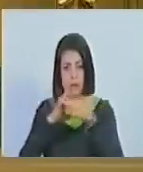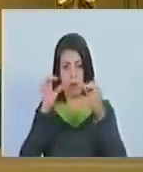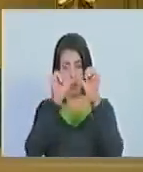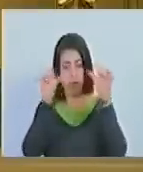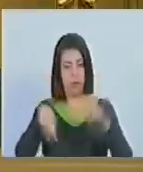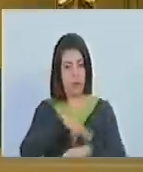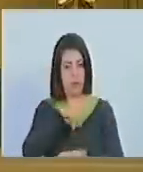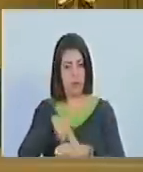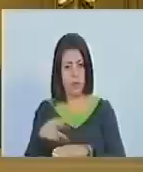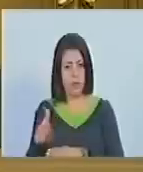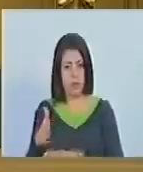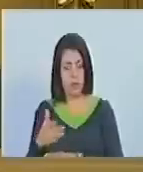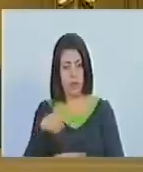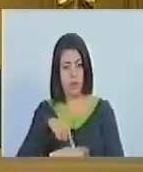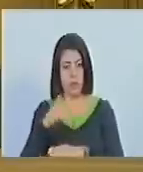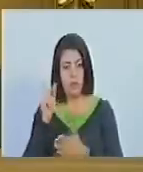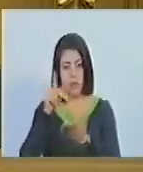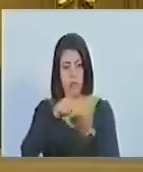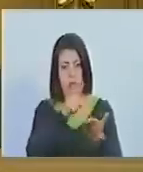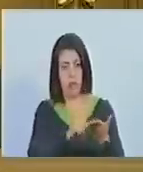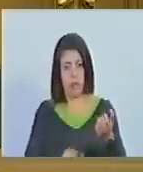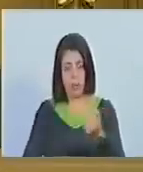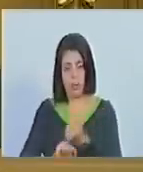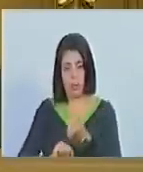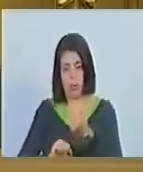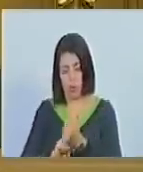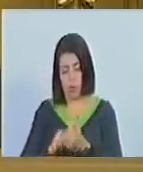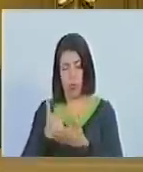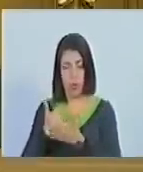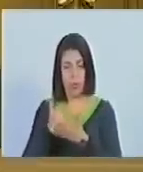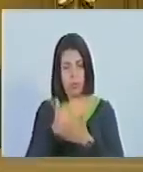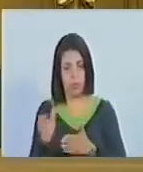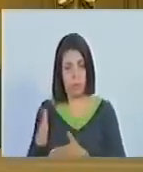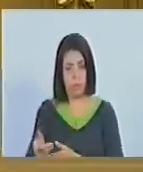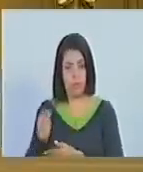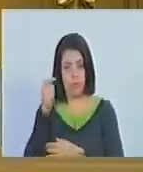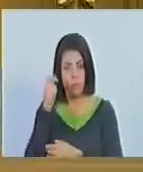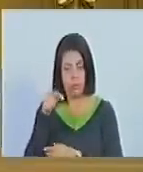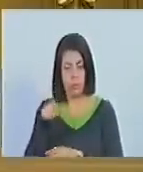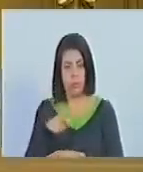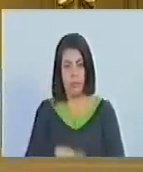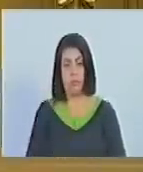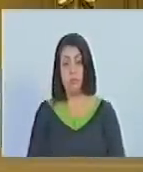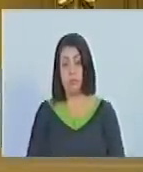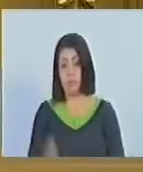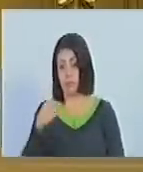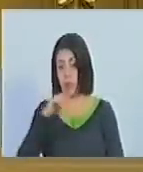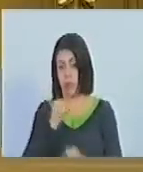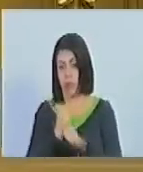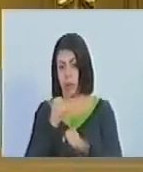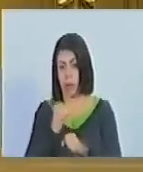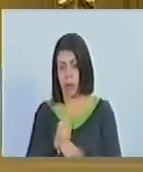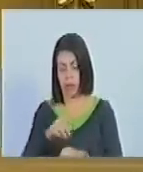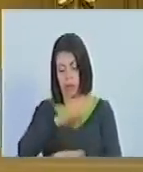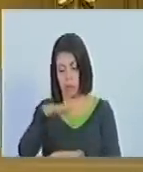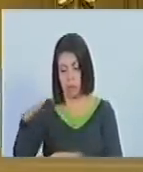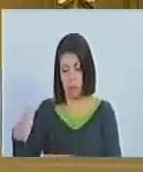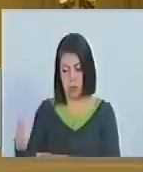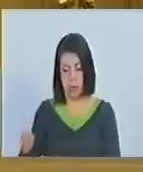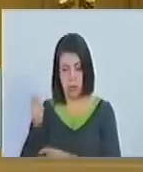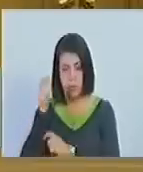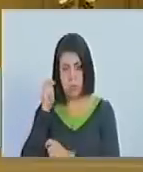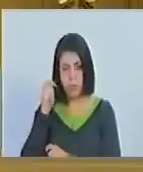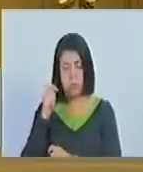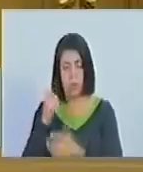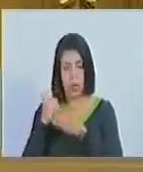sistema nacional de pesca asistir siempre a los pescadores pescadoras acutultores y acuicultoras y demás trabajadores y trabajadoras del sector